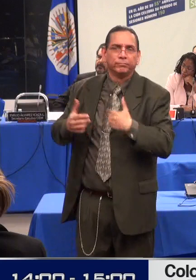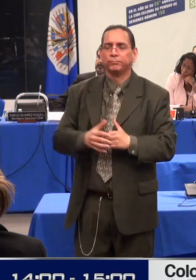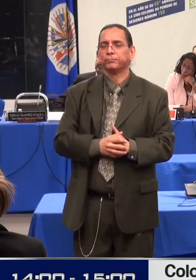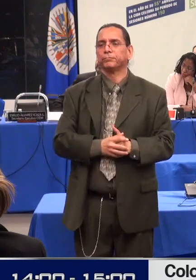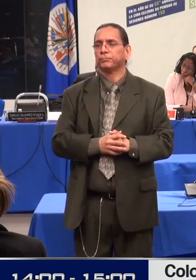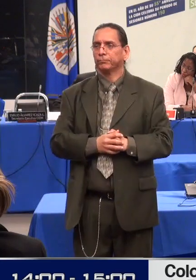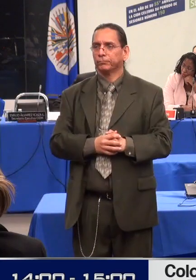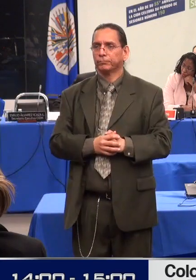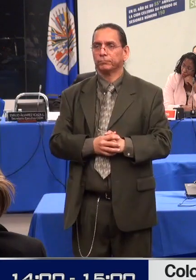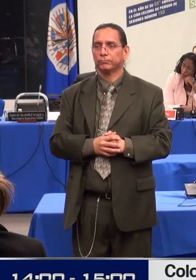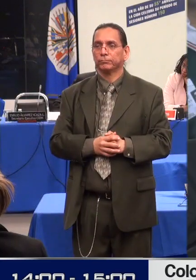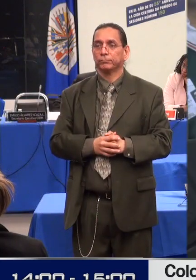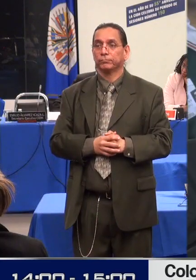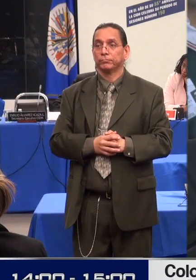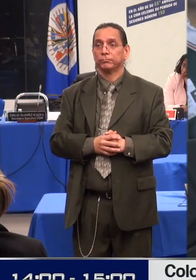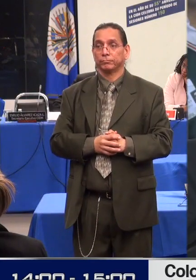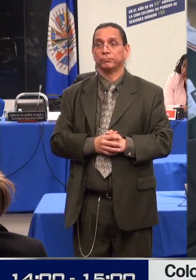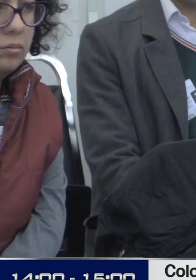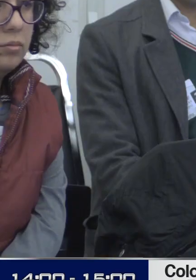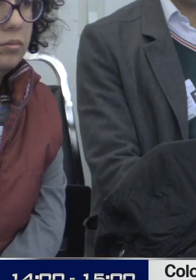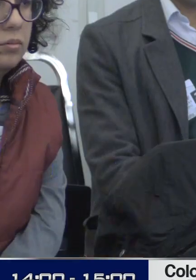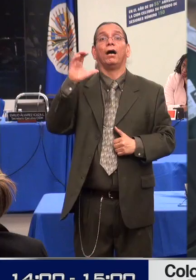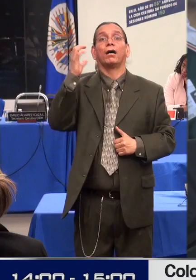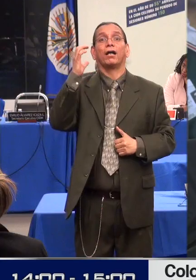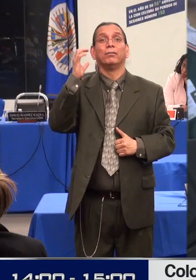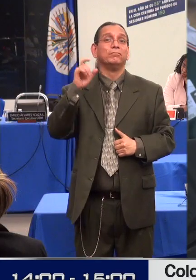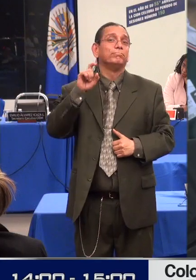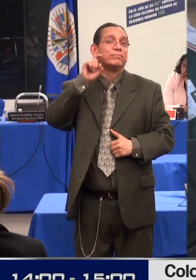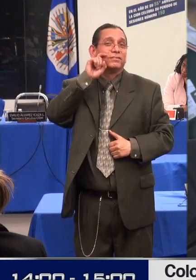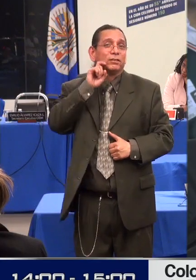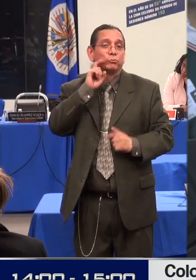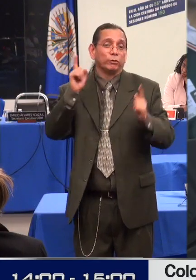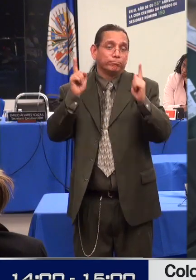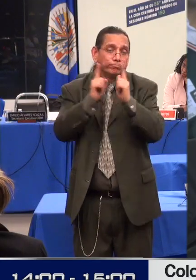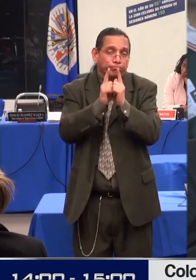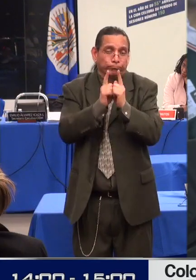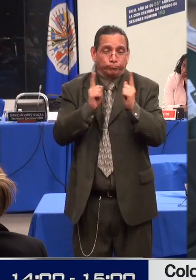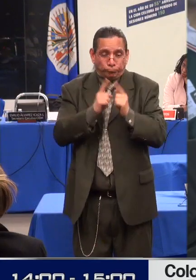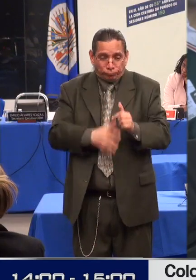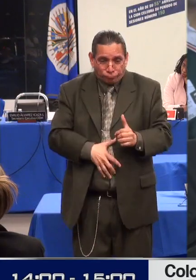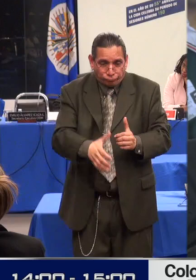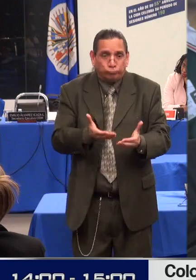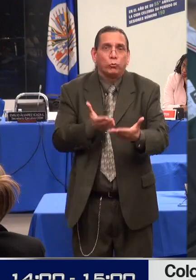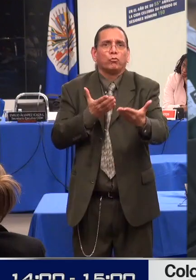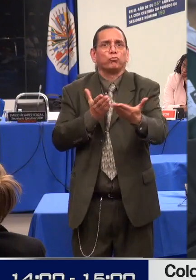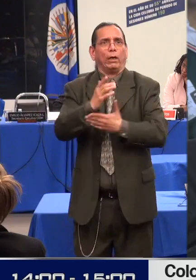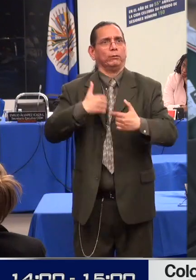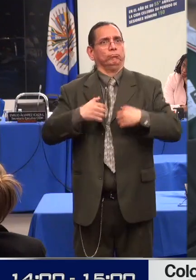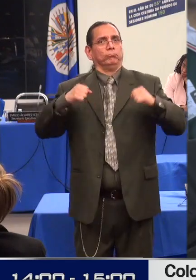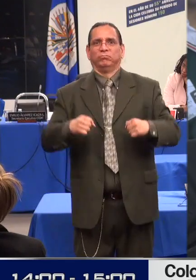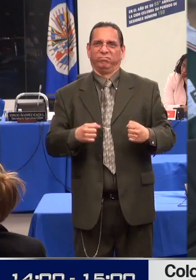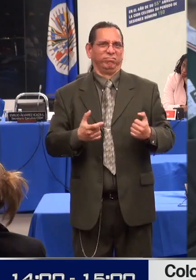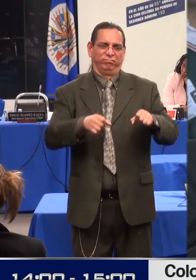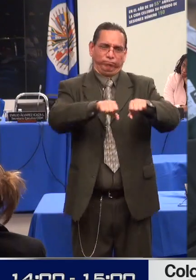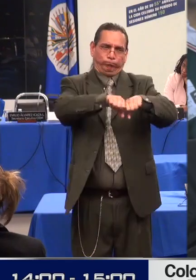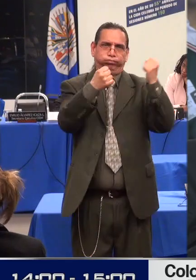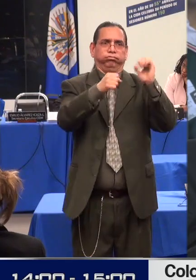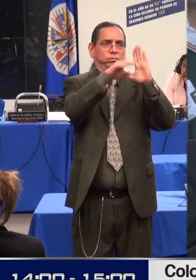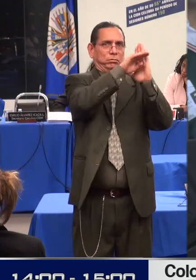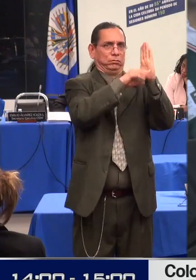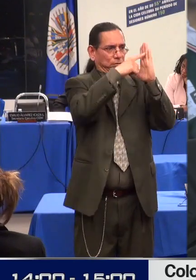En Colombia se están violando los derechos sexuales a las personas con discapacidad. Las personas con